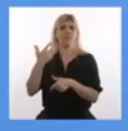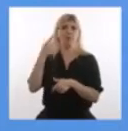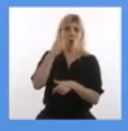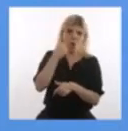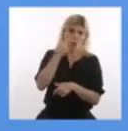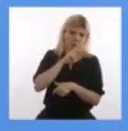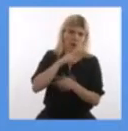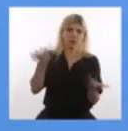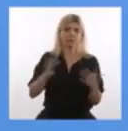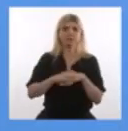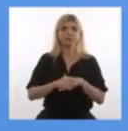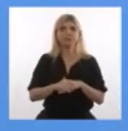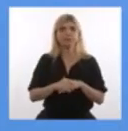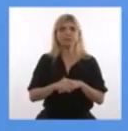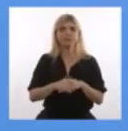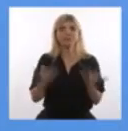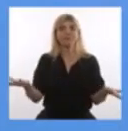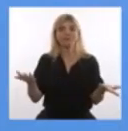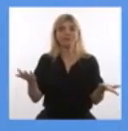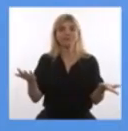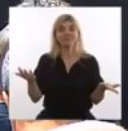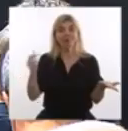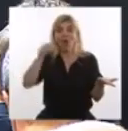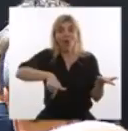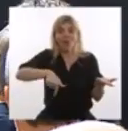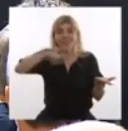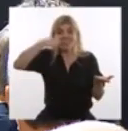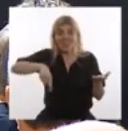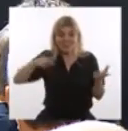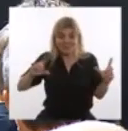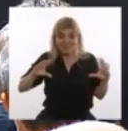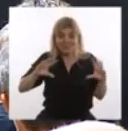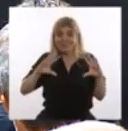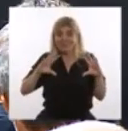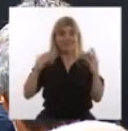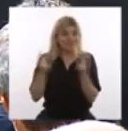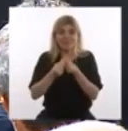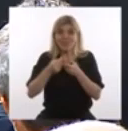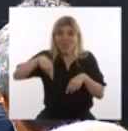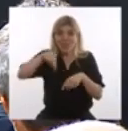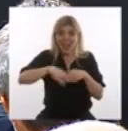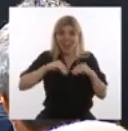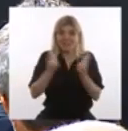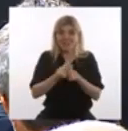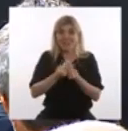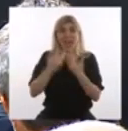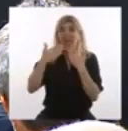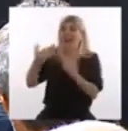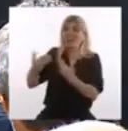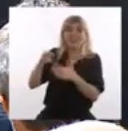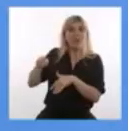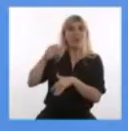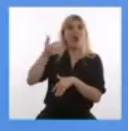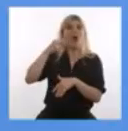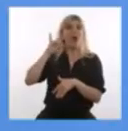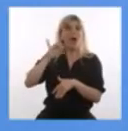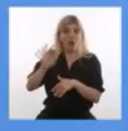creo que no podíamos tener mejor corolario que este. Mi segundo agradecimiento es a Guado, porque